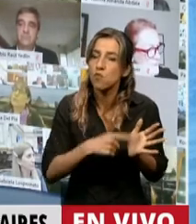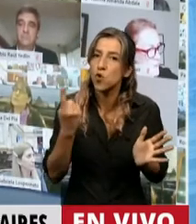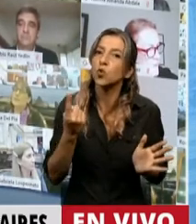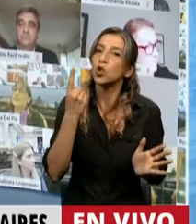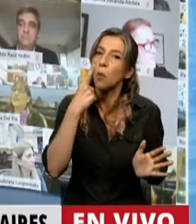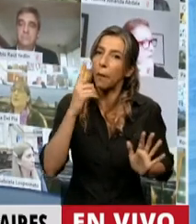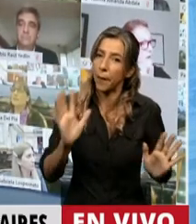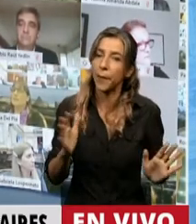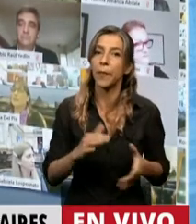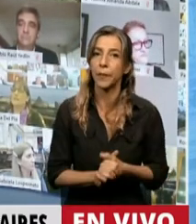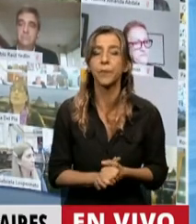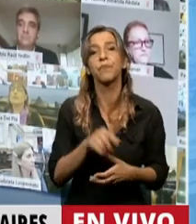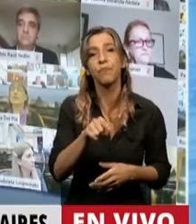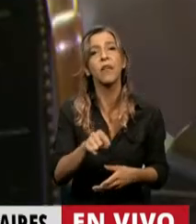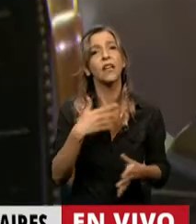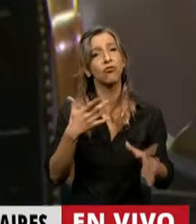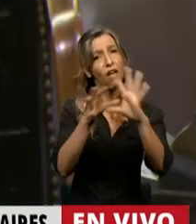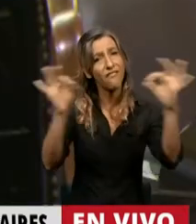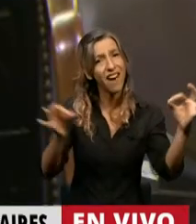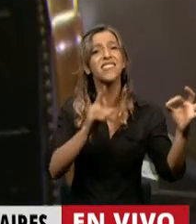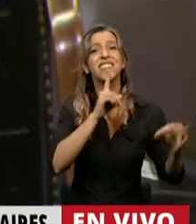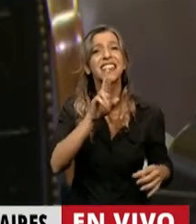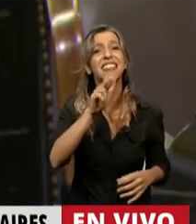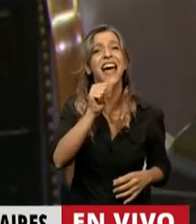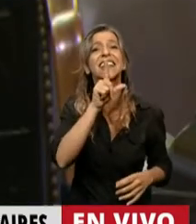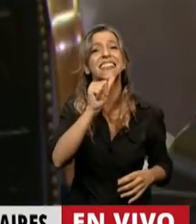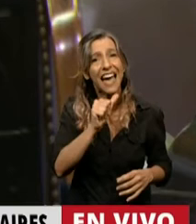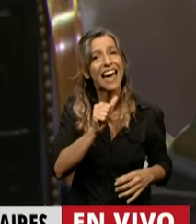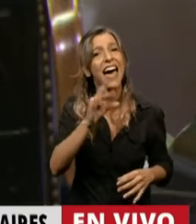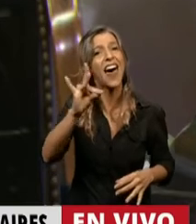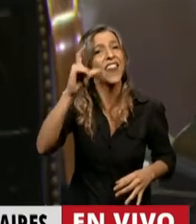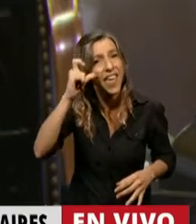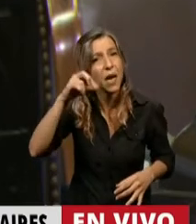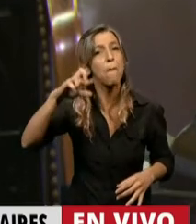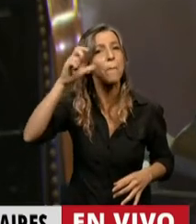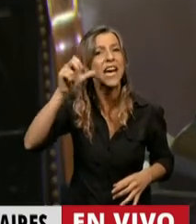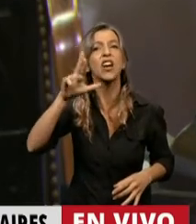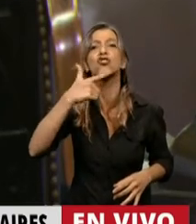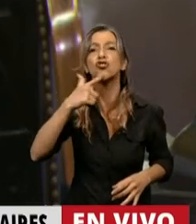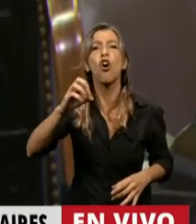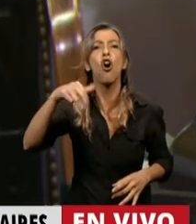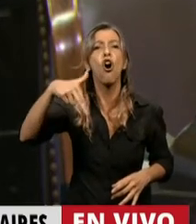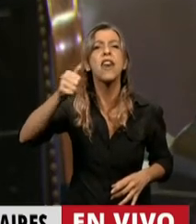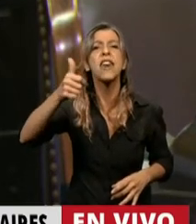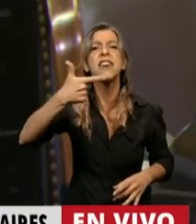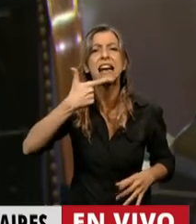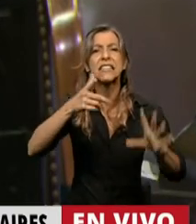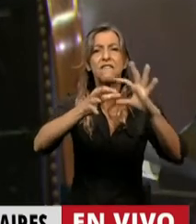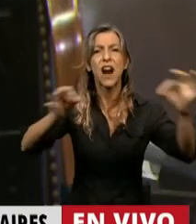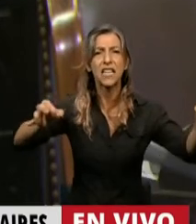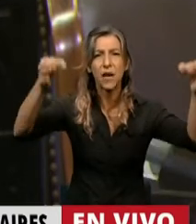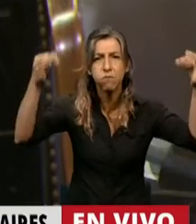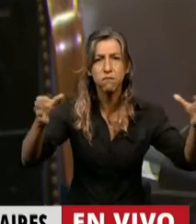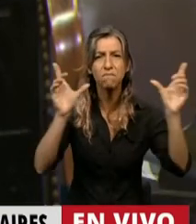personas, y no es una frase hecha, la trata de personas es uno de los negocios que